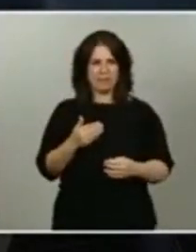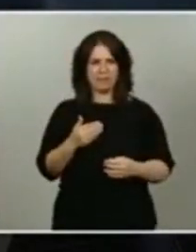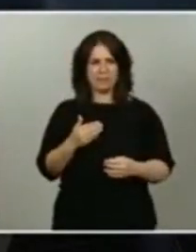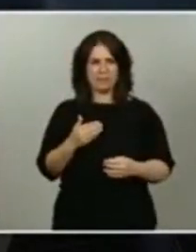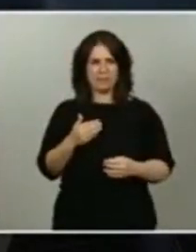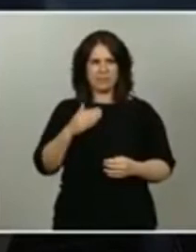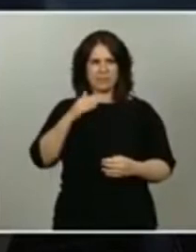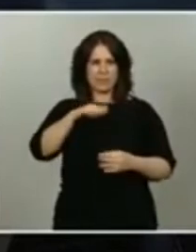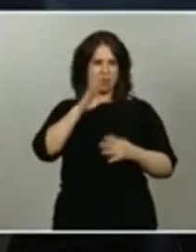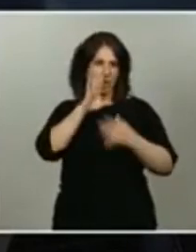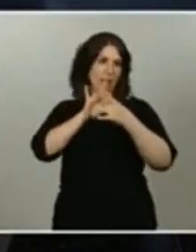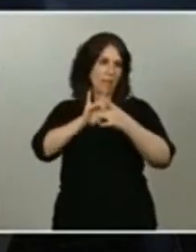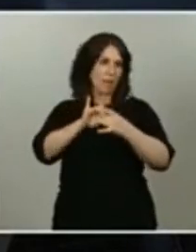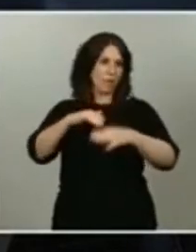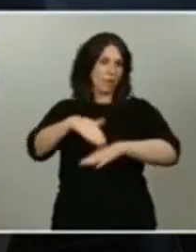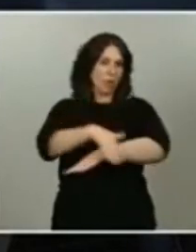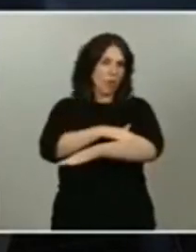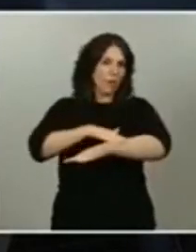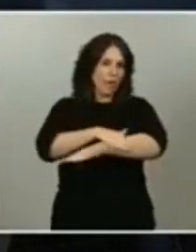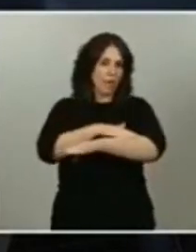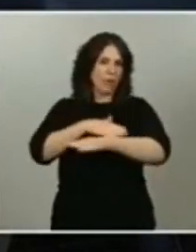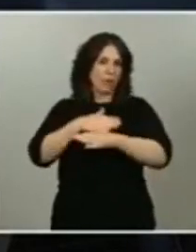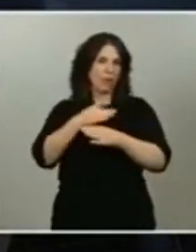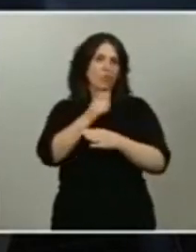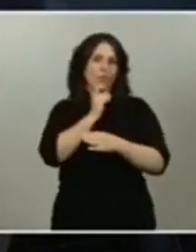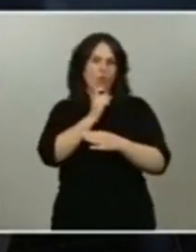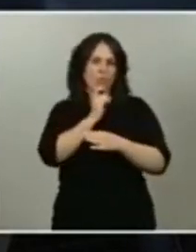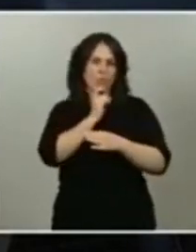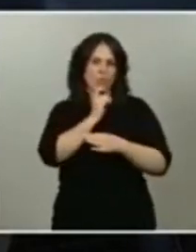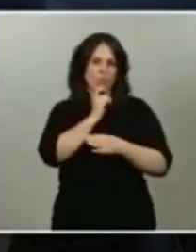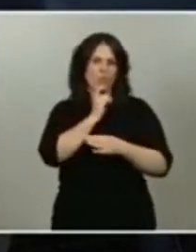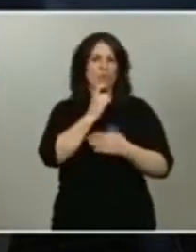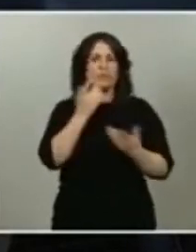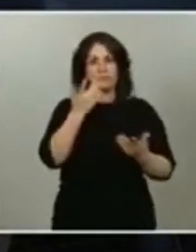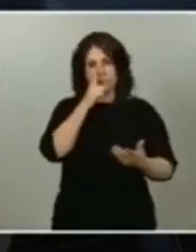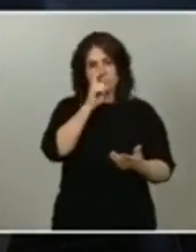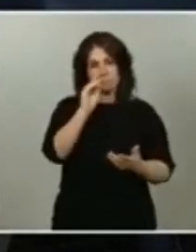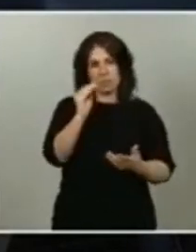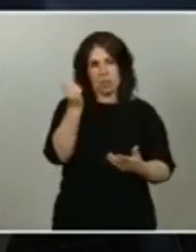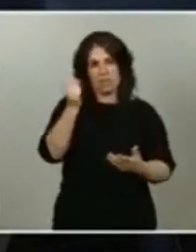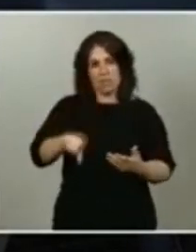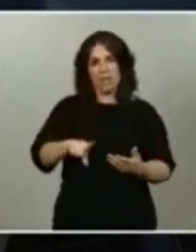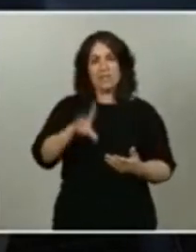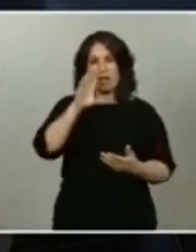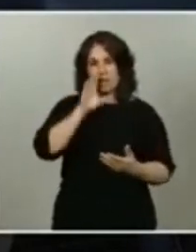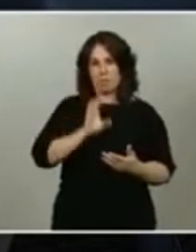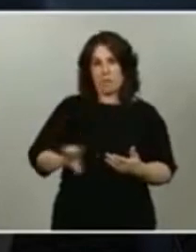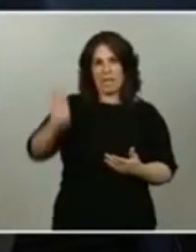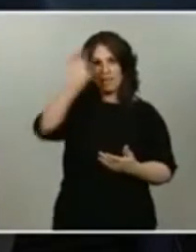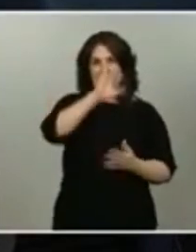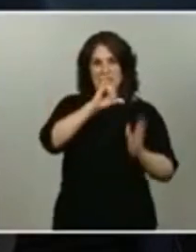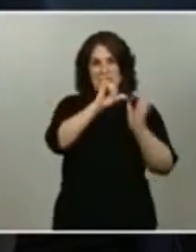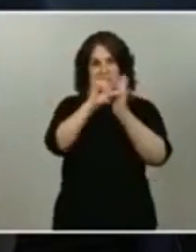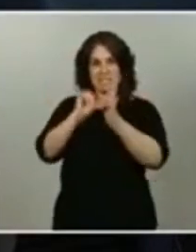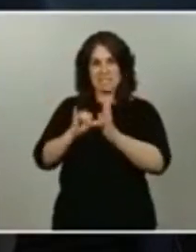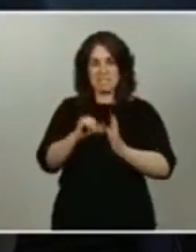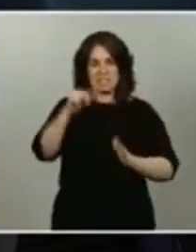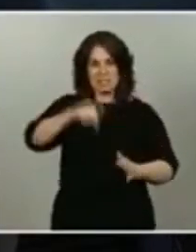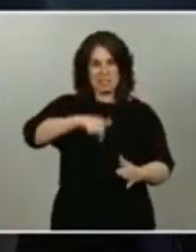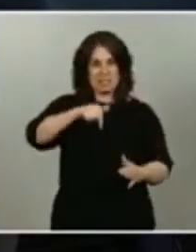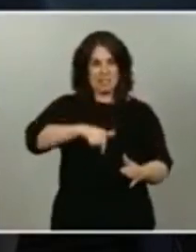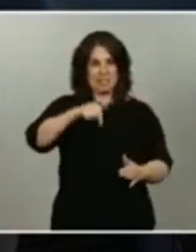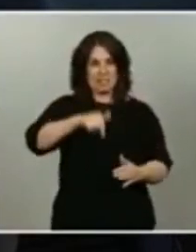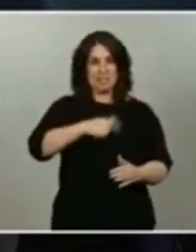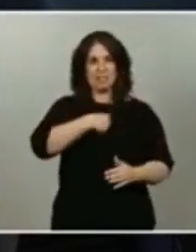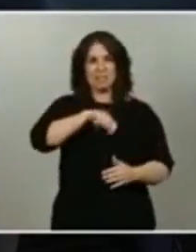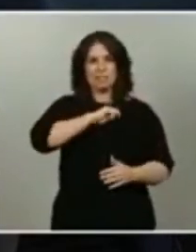a la pandemia y no necesito recordarle que entre los países de nuestro entorno somos el país que ha sufrido más fallecidos